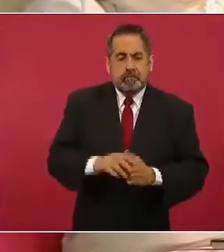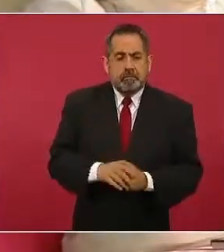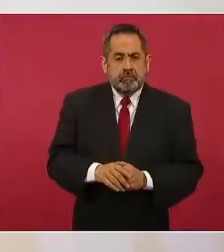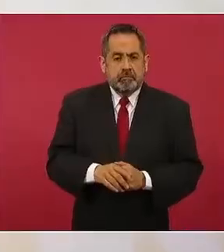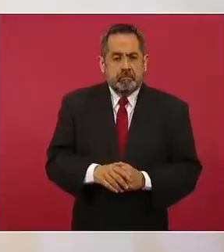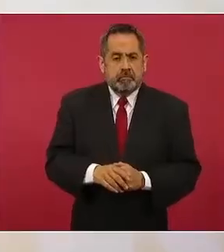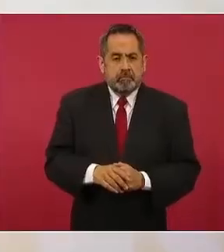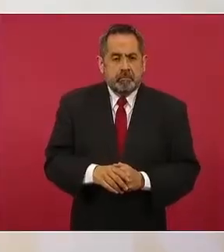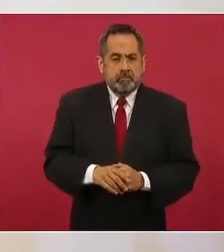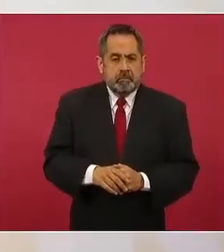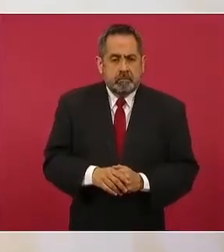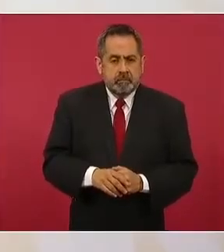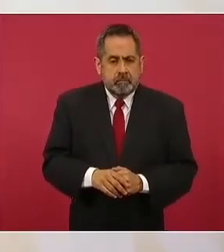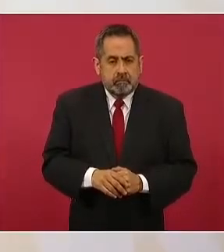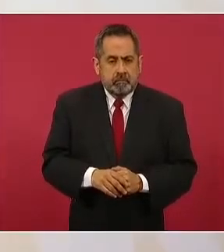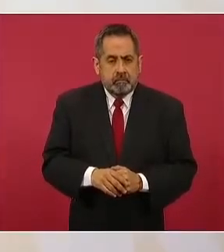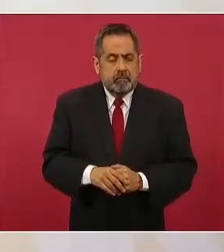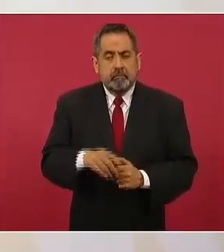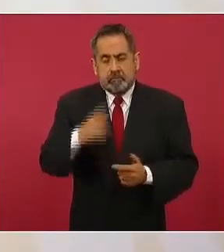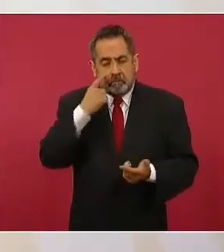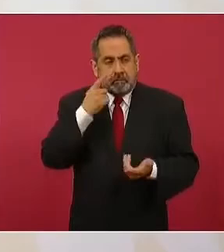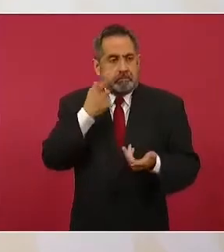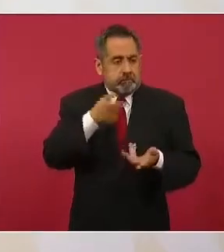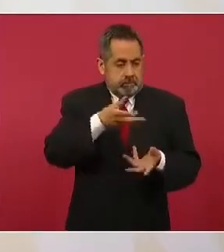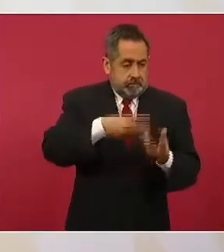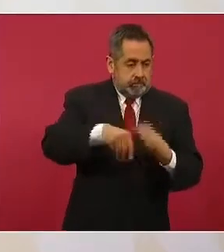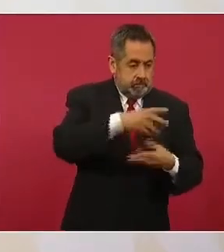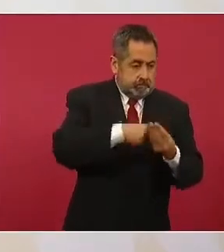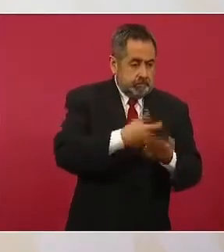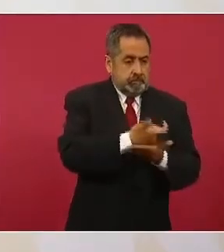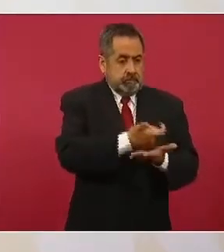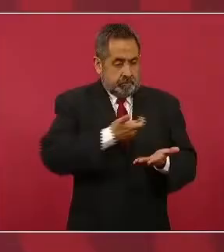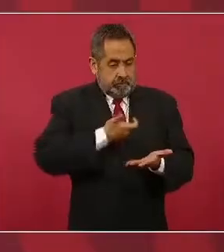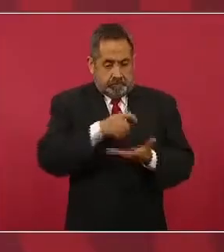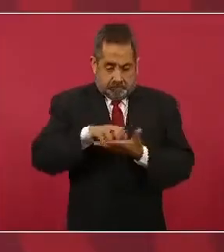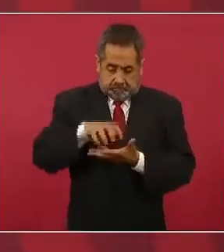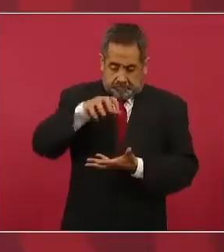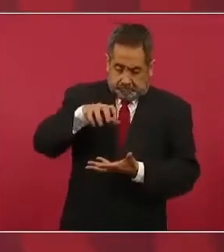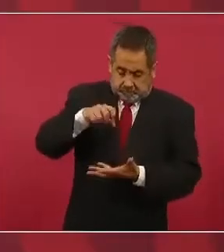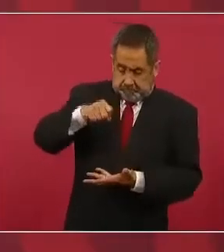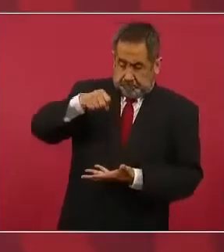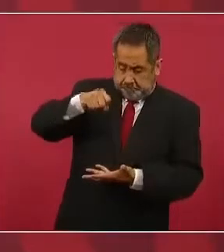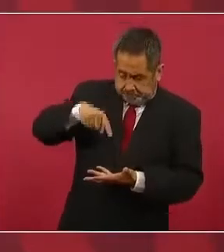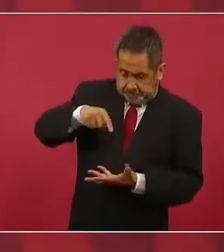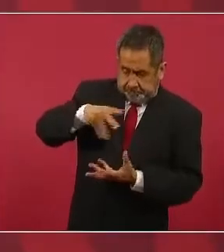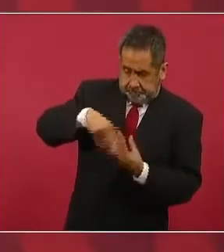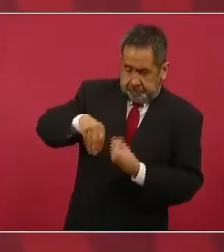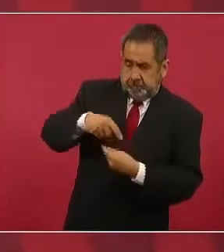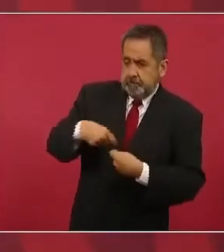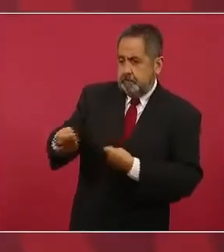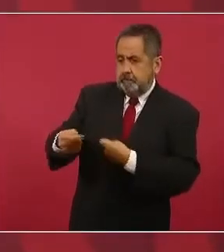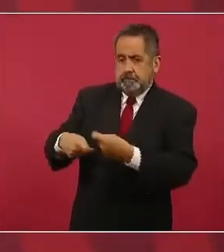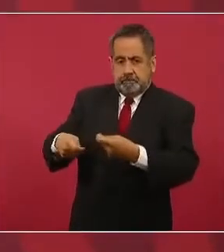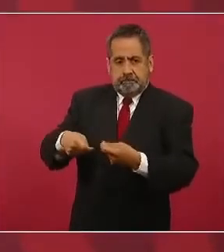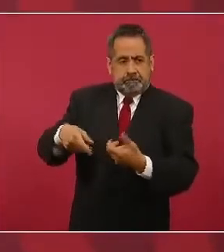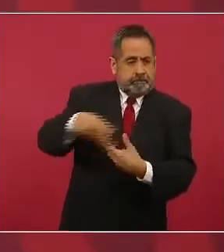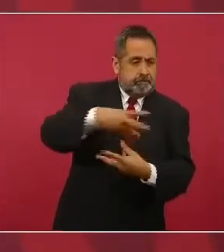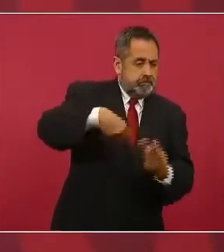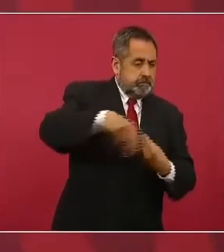cómo está la recuperación y ese mismo recurso entregarlo